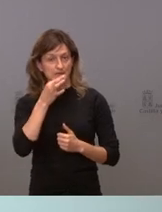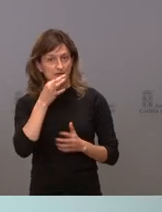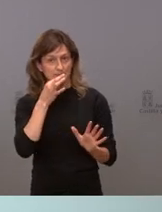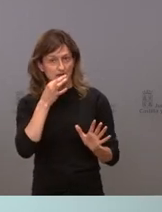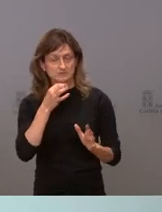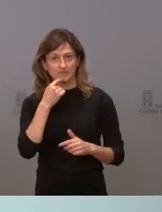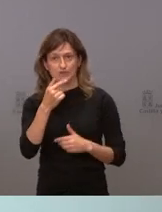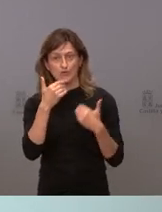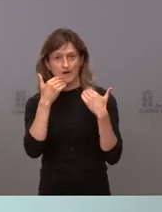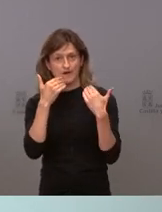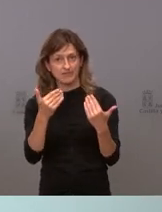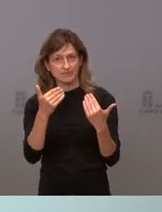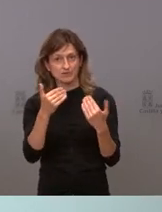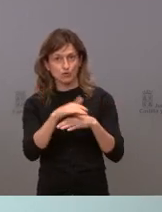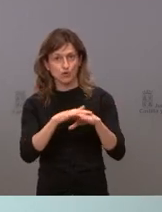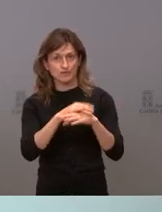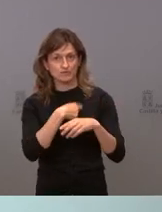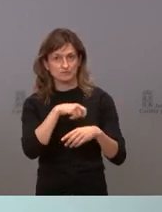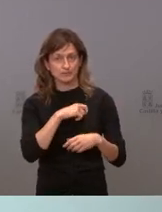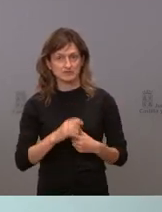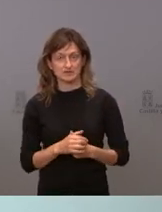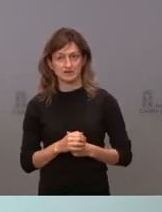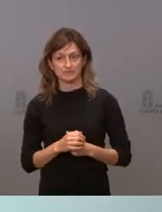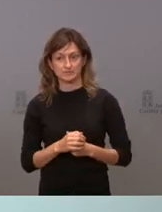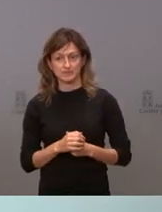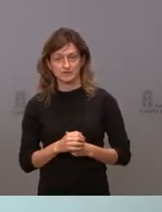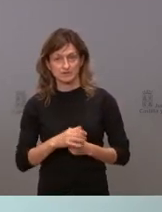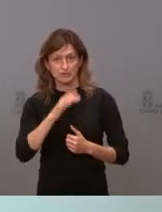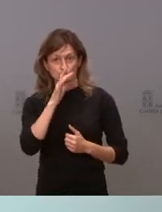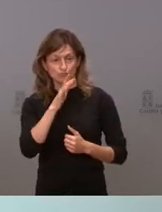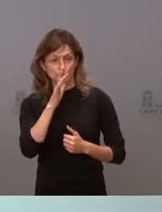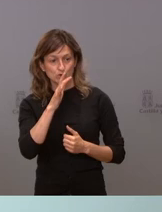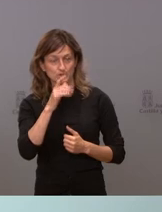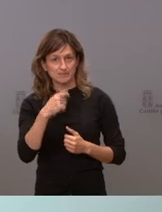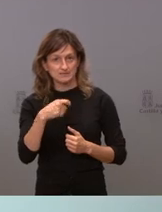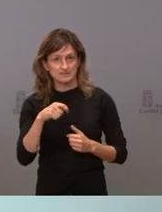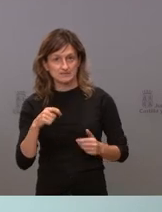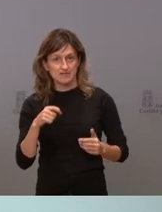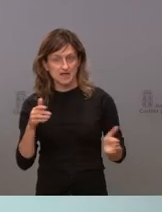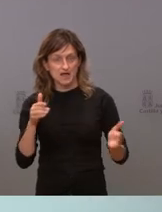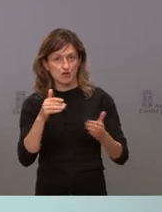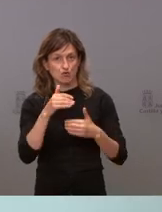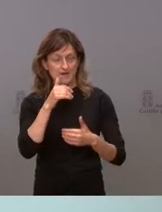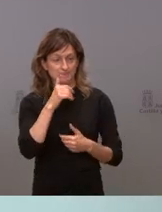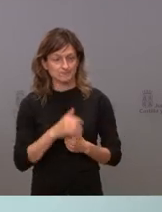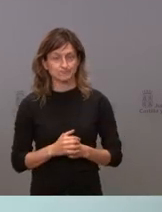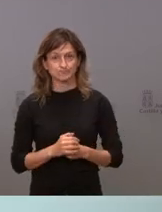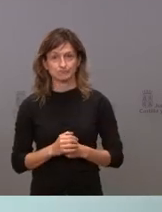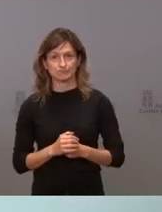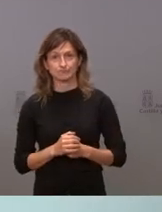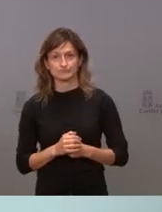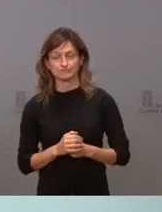de agradecimiento al gobierno de España por acoger y a su presidente Pedro Sánchez por acoger